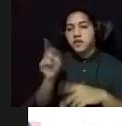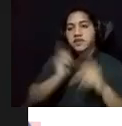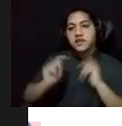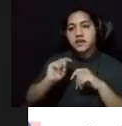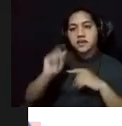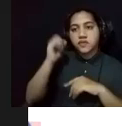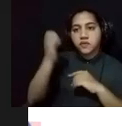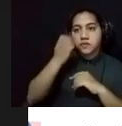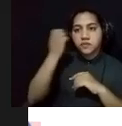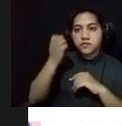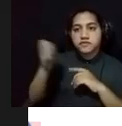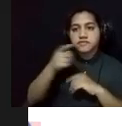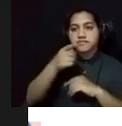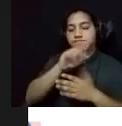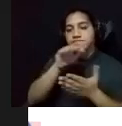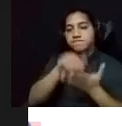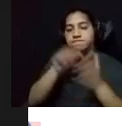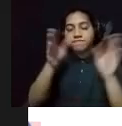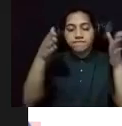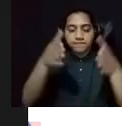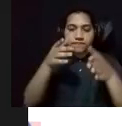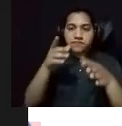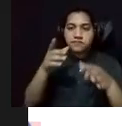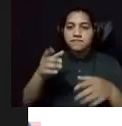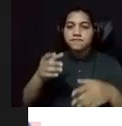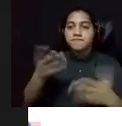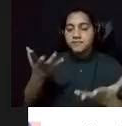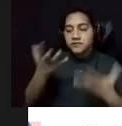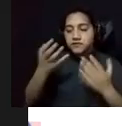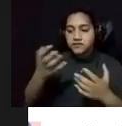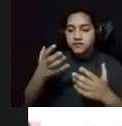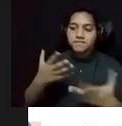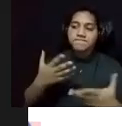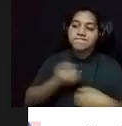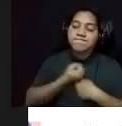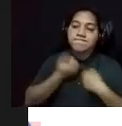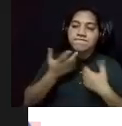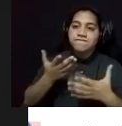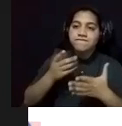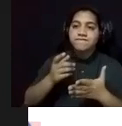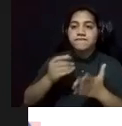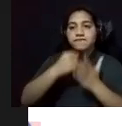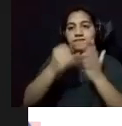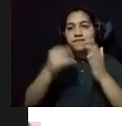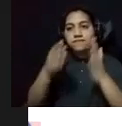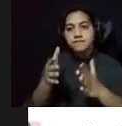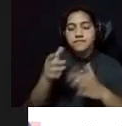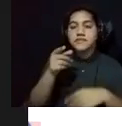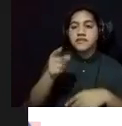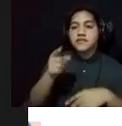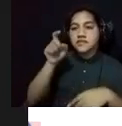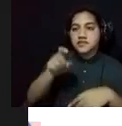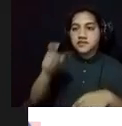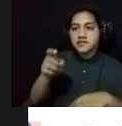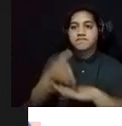pieza refleja la intención que reclama el autor, la necesidad urgente de reconstrucción de los